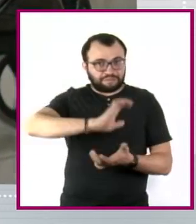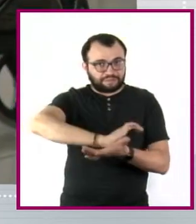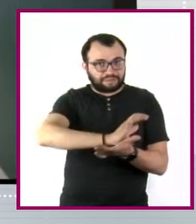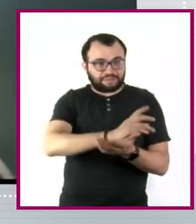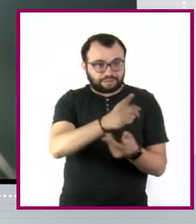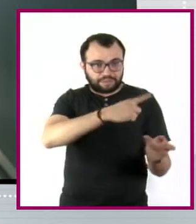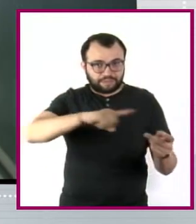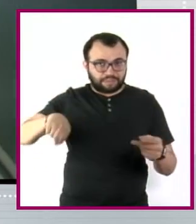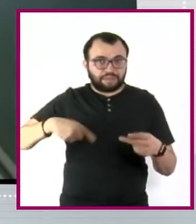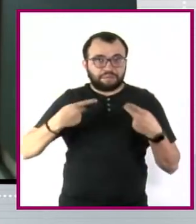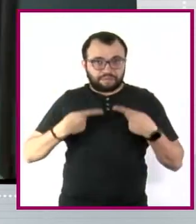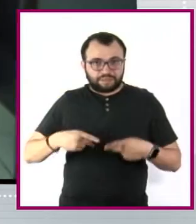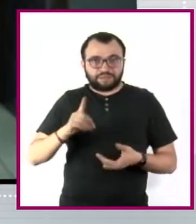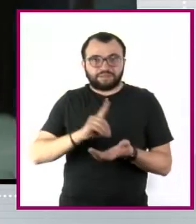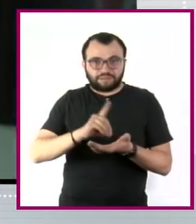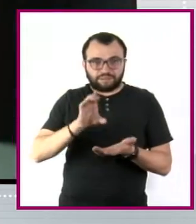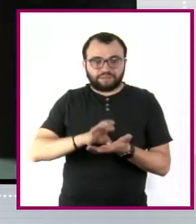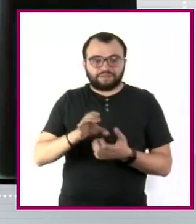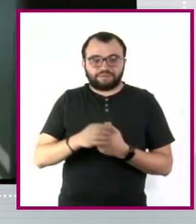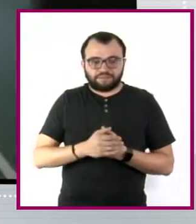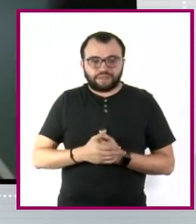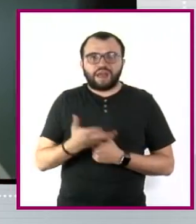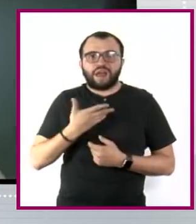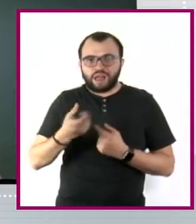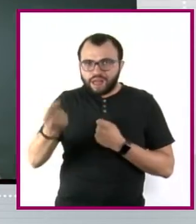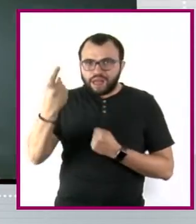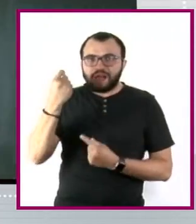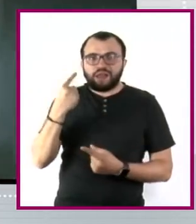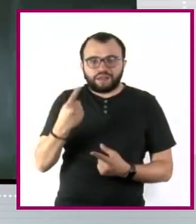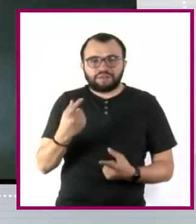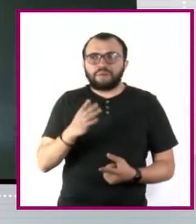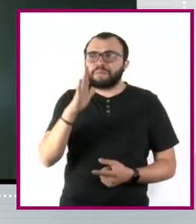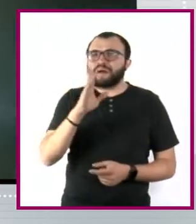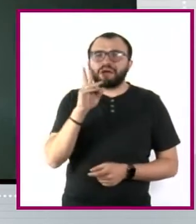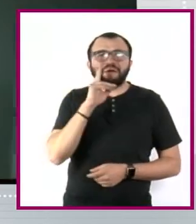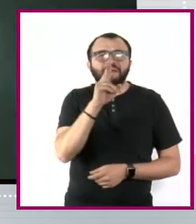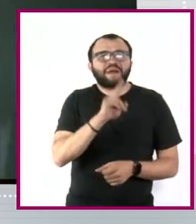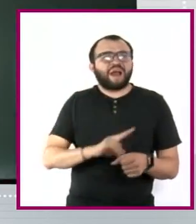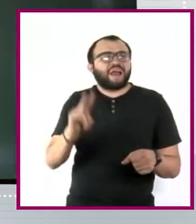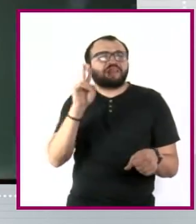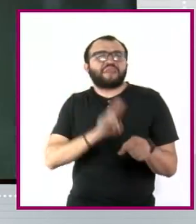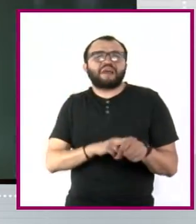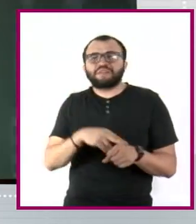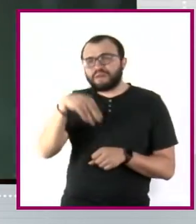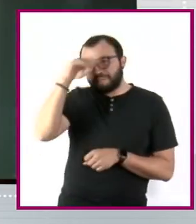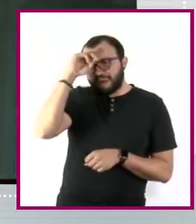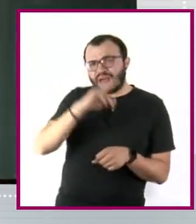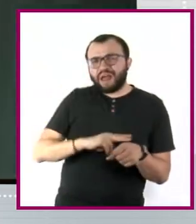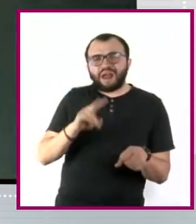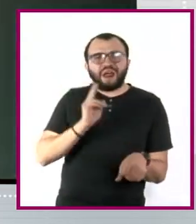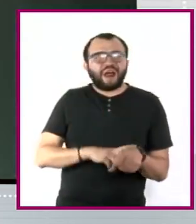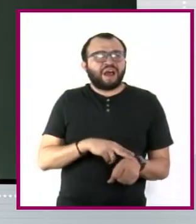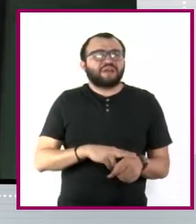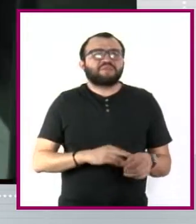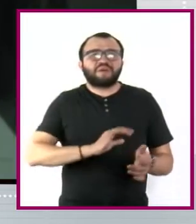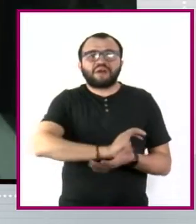discapacidad. Hay ocasiones en que está tan naturalizada la discriminación que no nos damos cuenta de que estamos